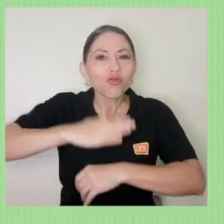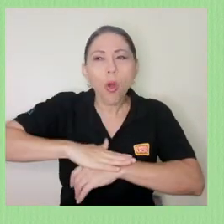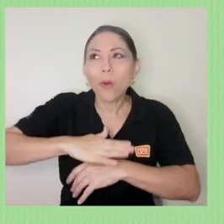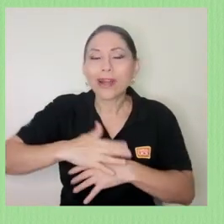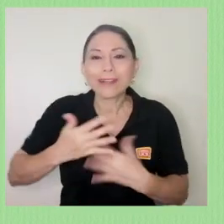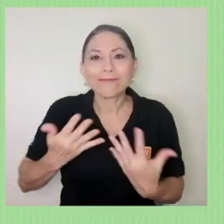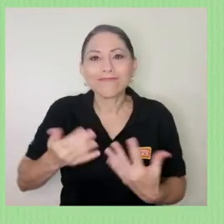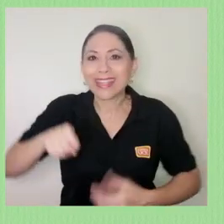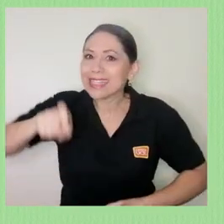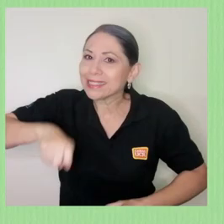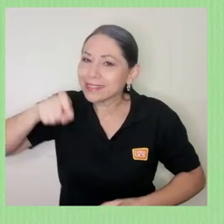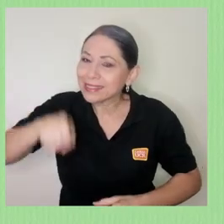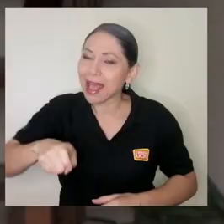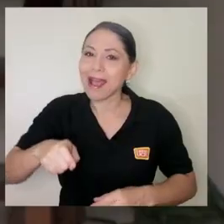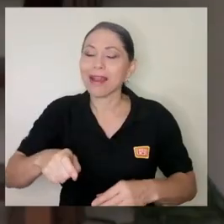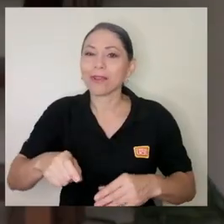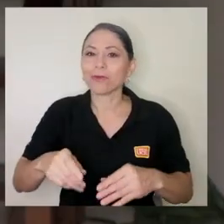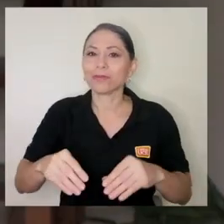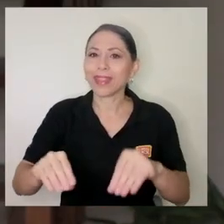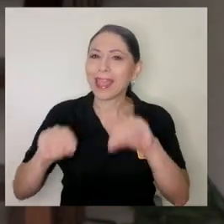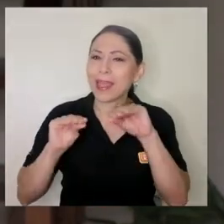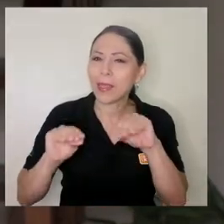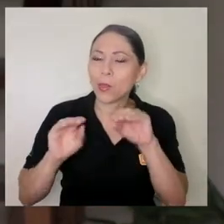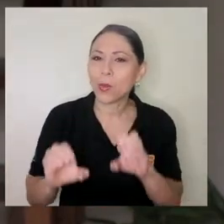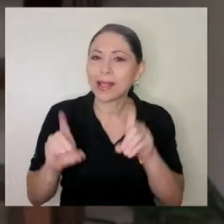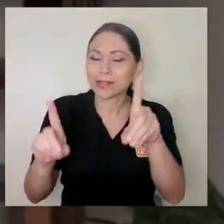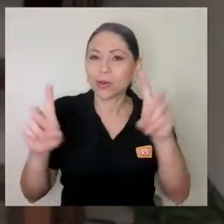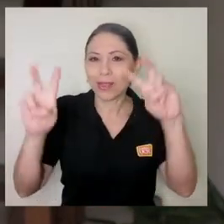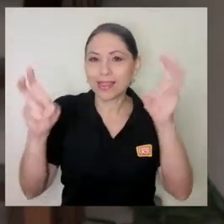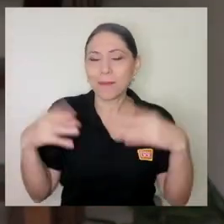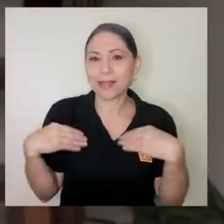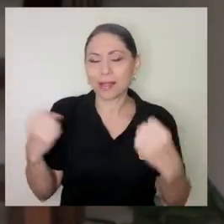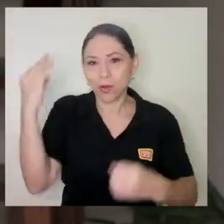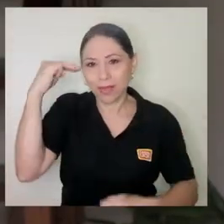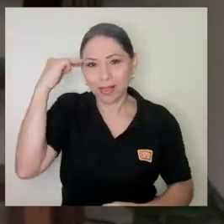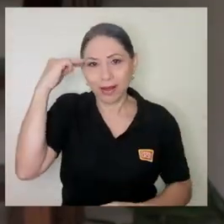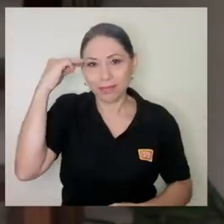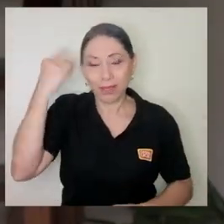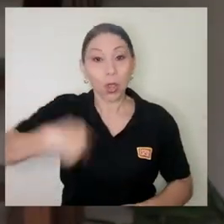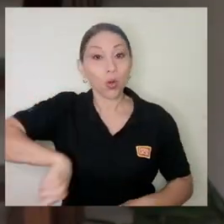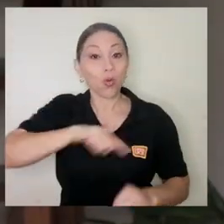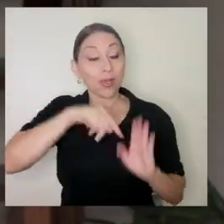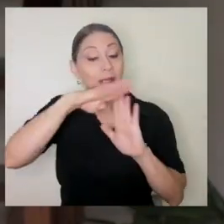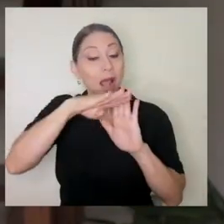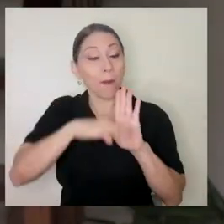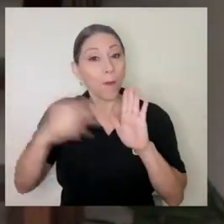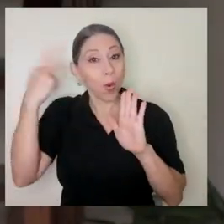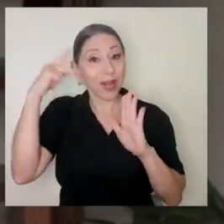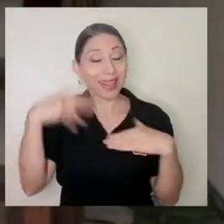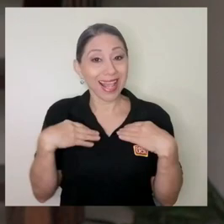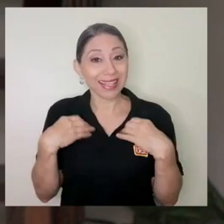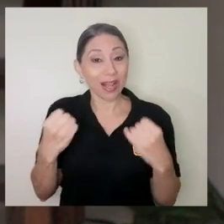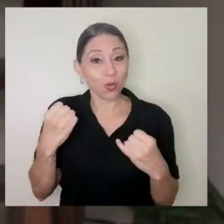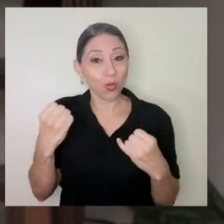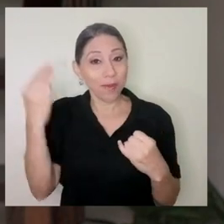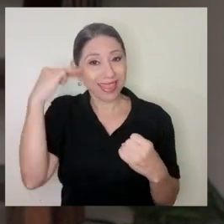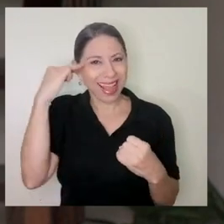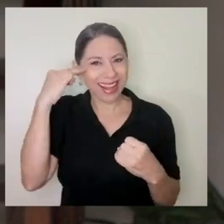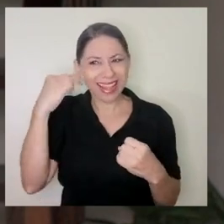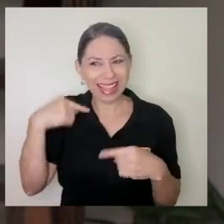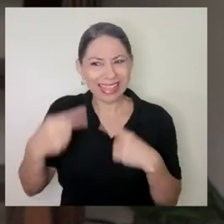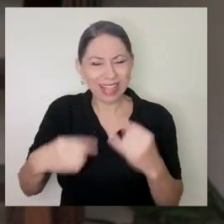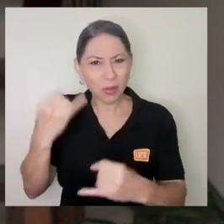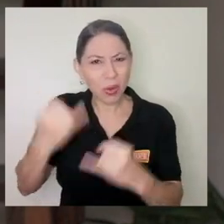sobre lo necesario que es tener una educación en materia de salud mental de hecho nuestra política de salud mental que está por